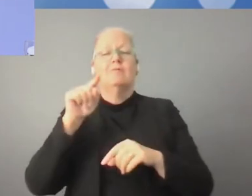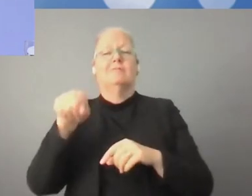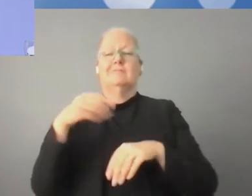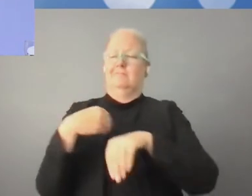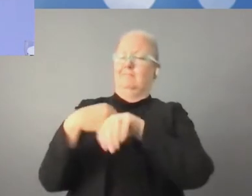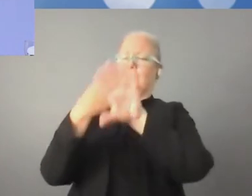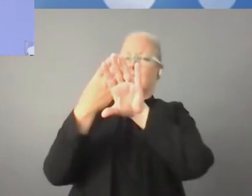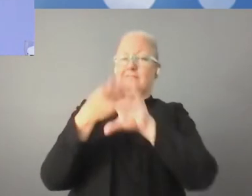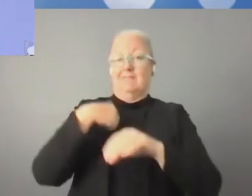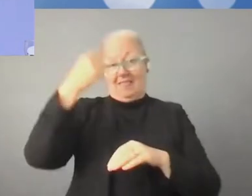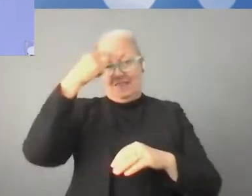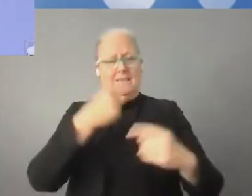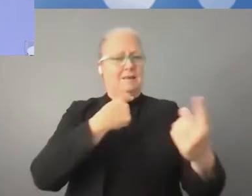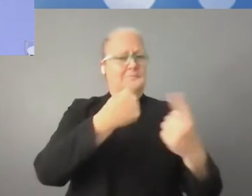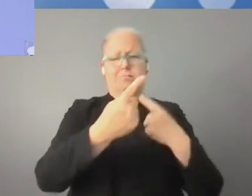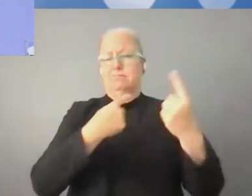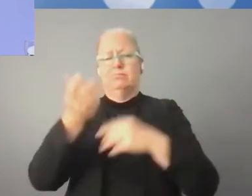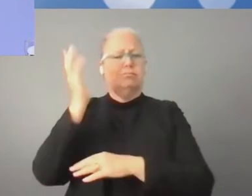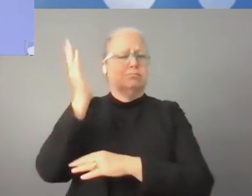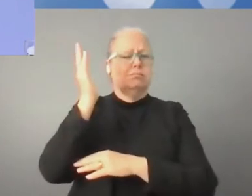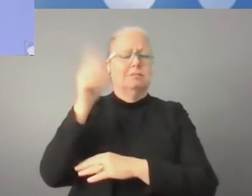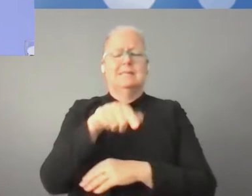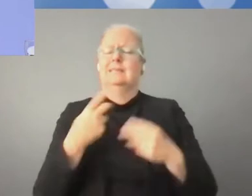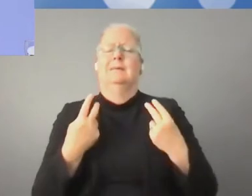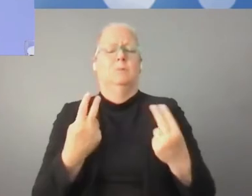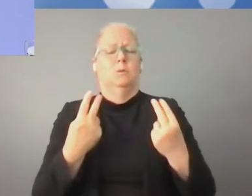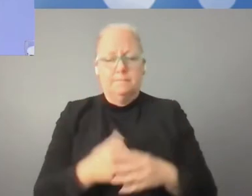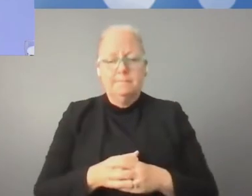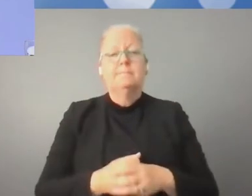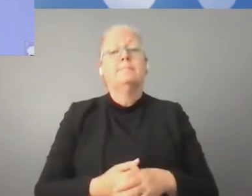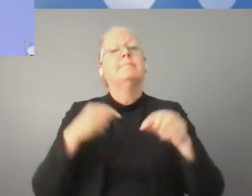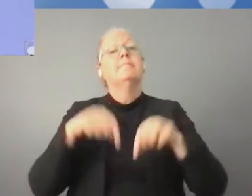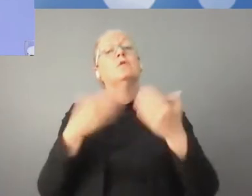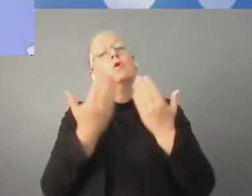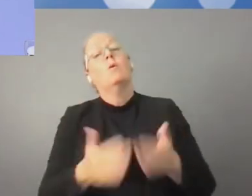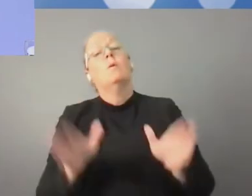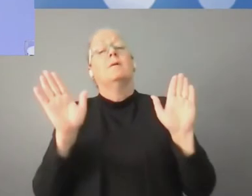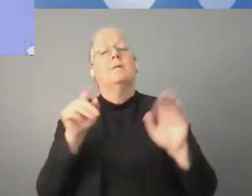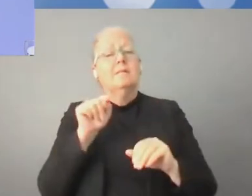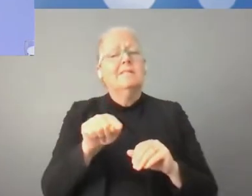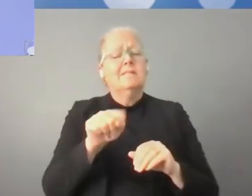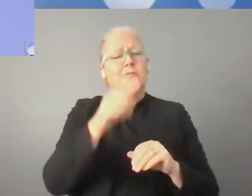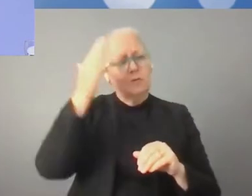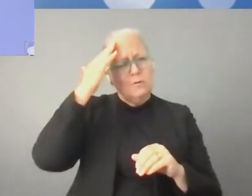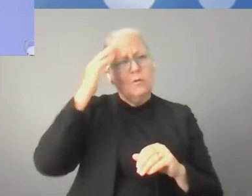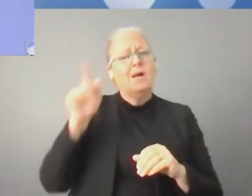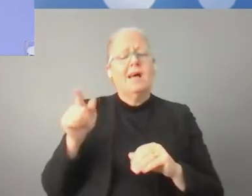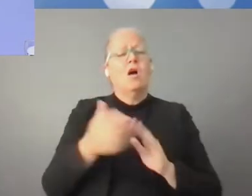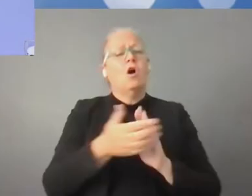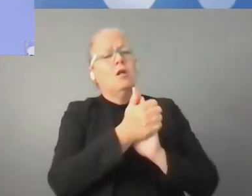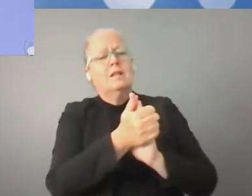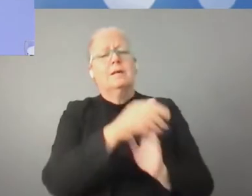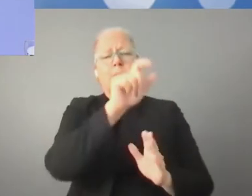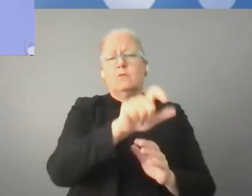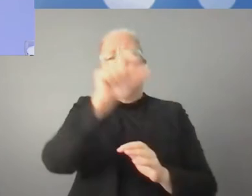expresarme ante tantos participantes que están con nosotros online y on